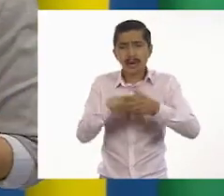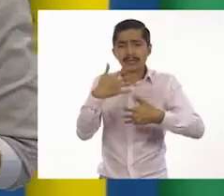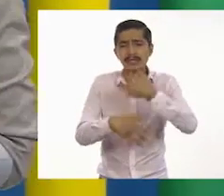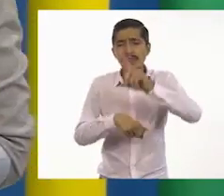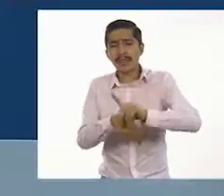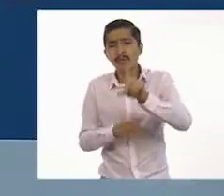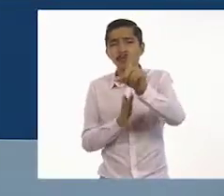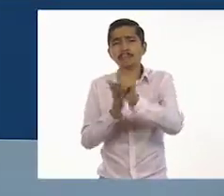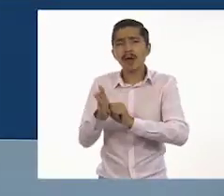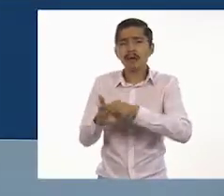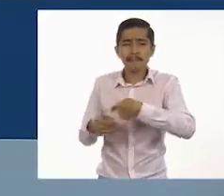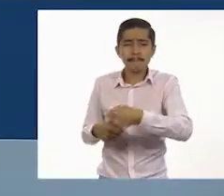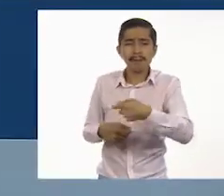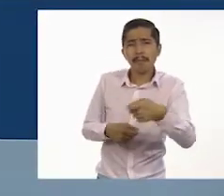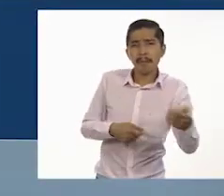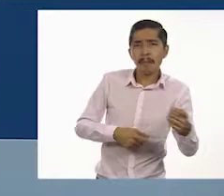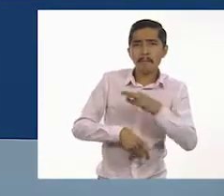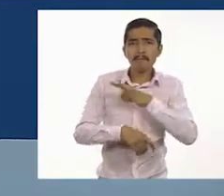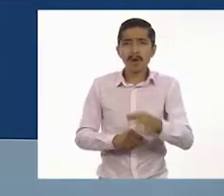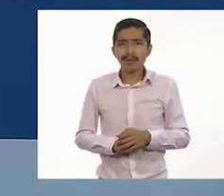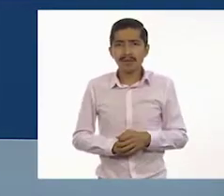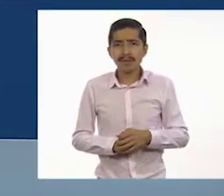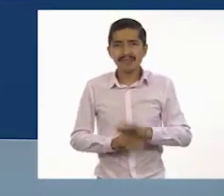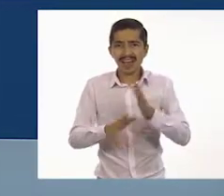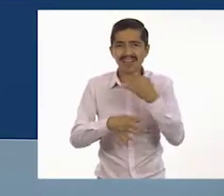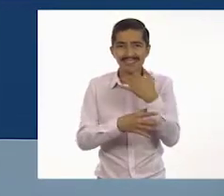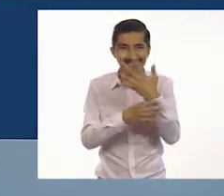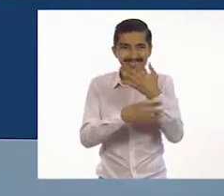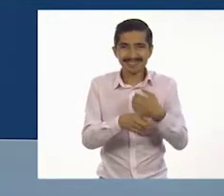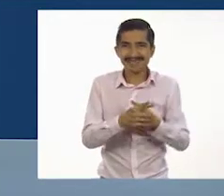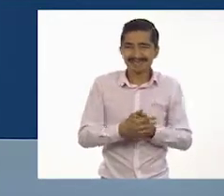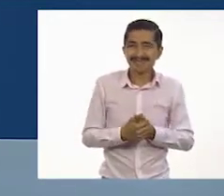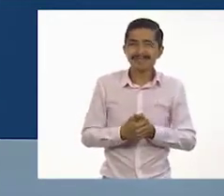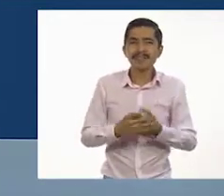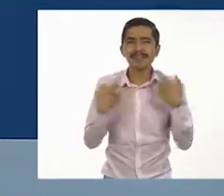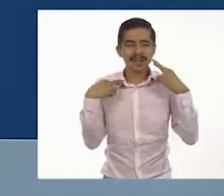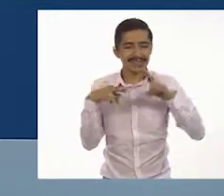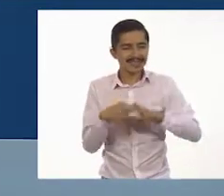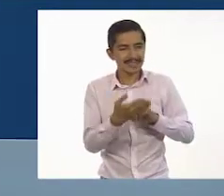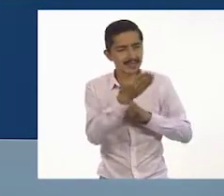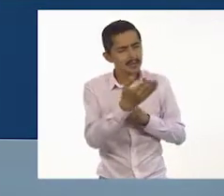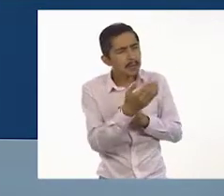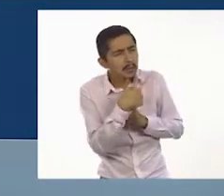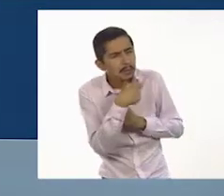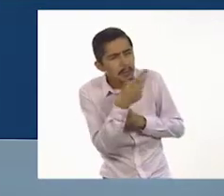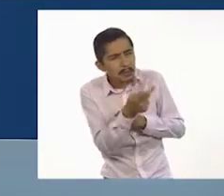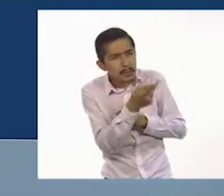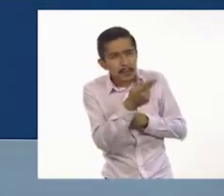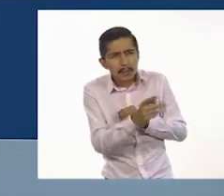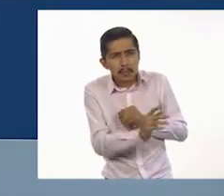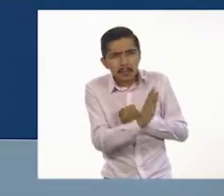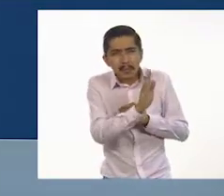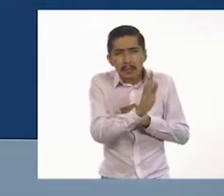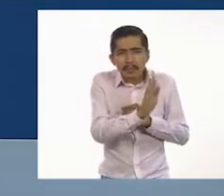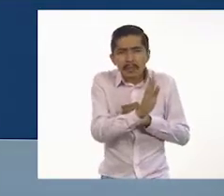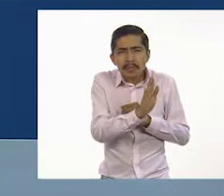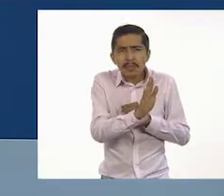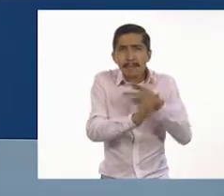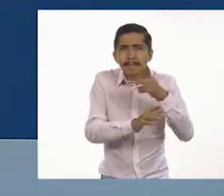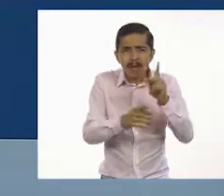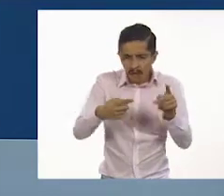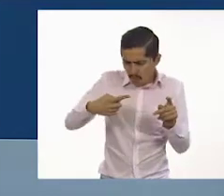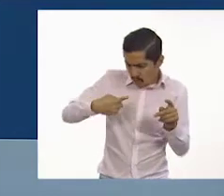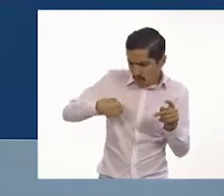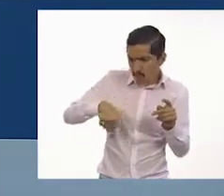mensual. Pero creo que usted ya lo había dicho, profesor. Sí, oye, profe, pero nosotros no somos nada de